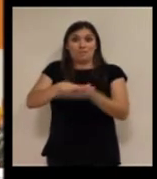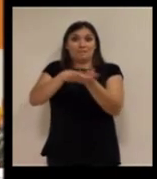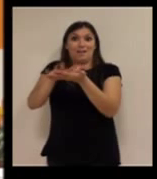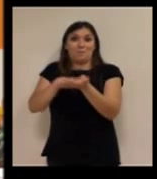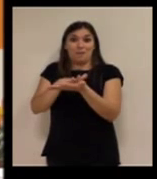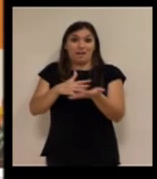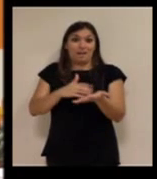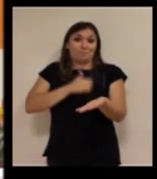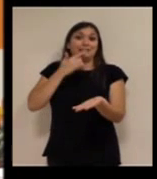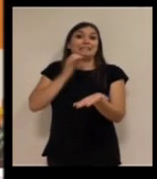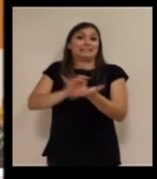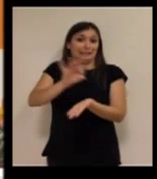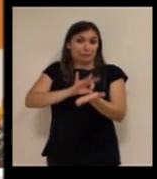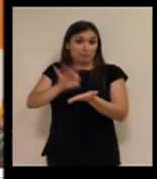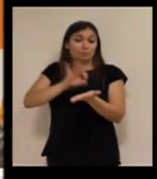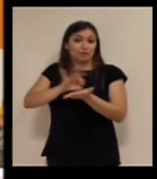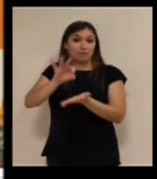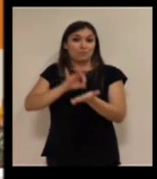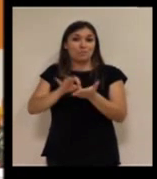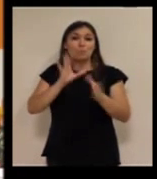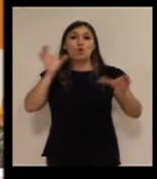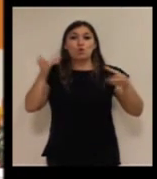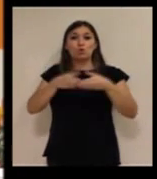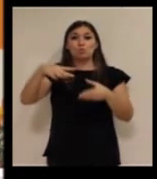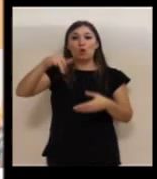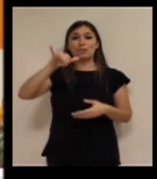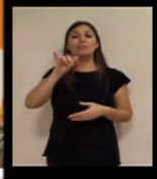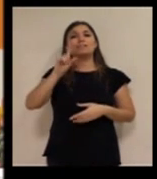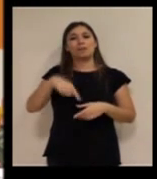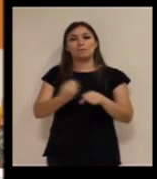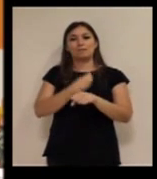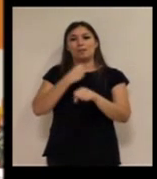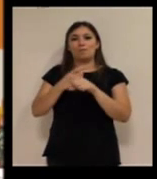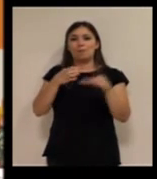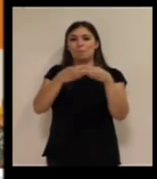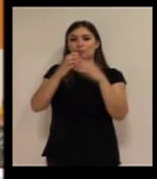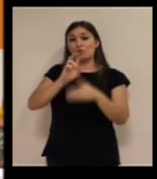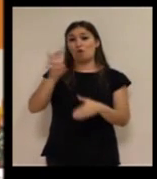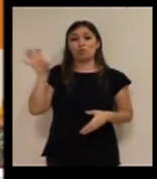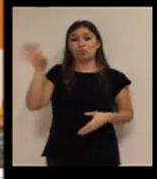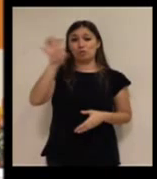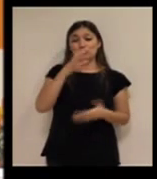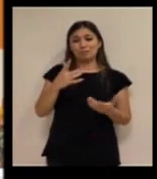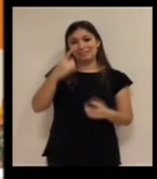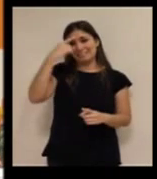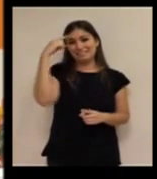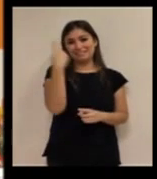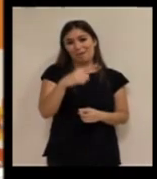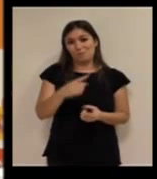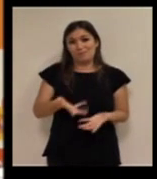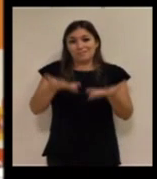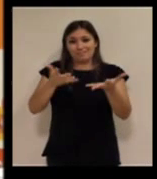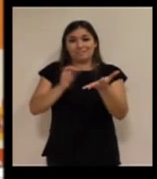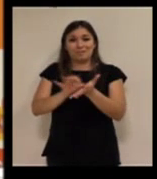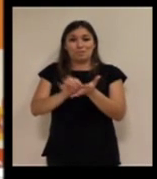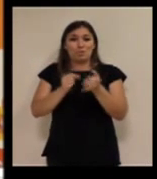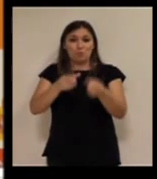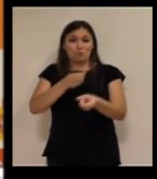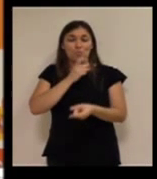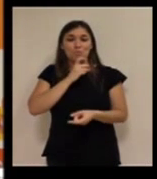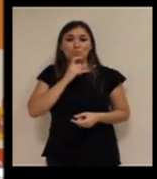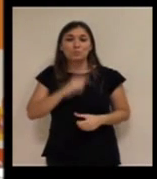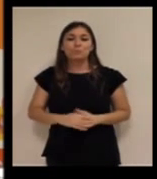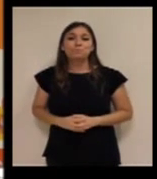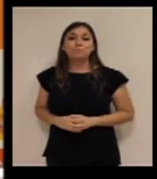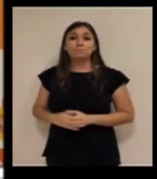del servicio porque también el grupo NIC trabaja en otros países europeos y sabéis cómo se presta. Nosotros